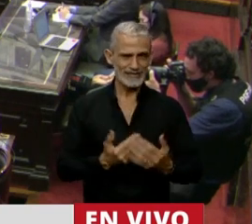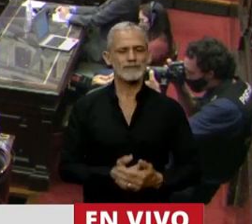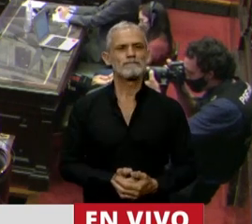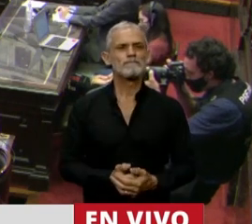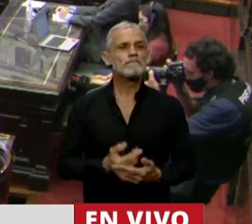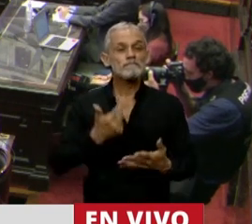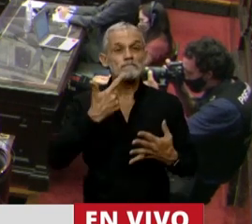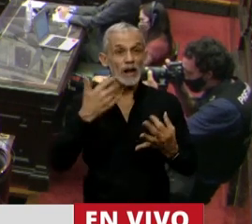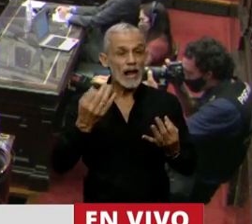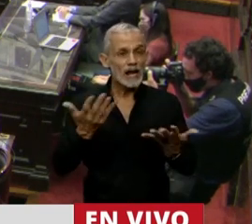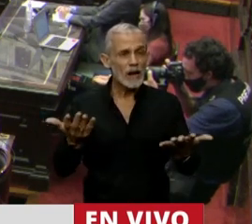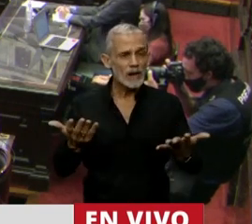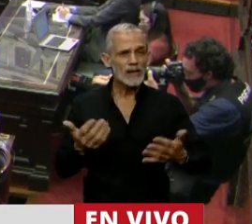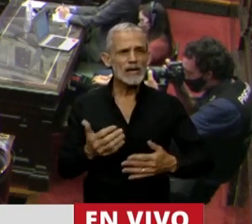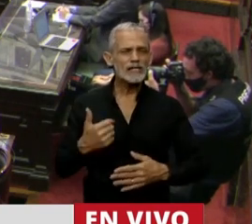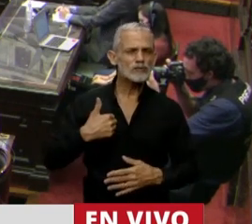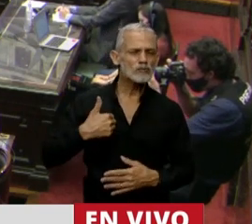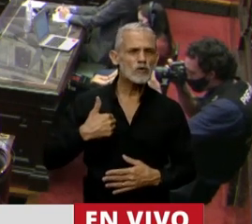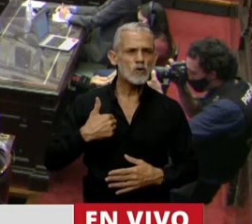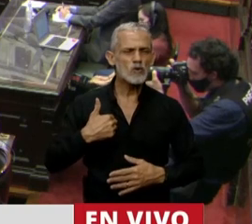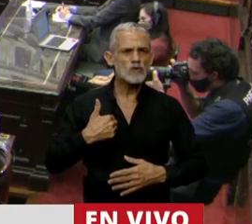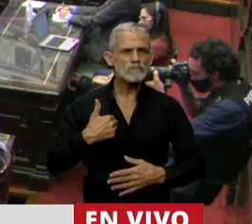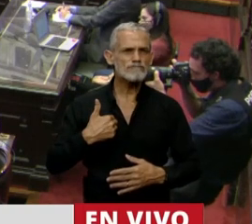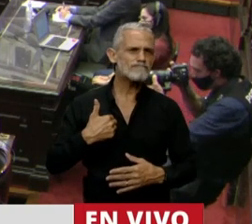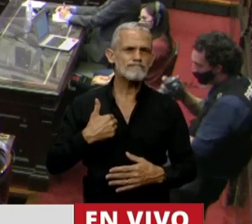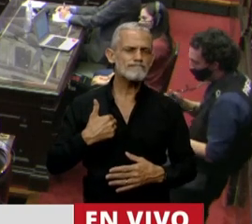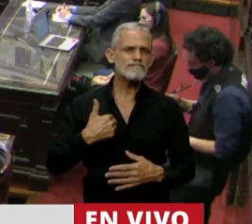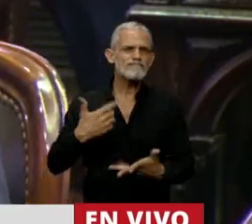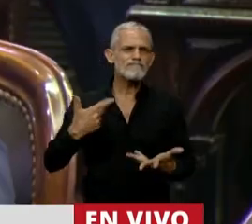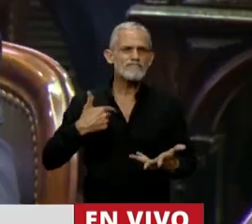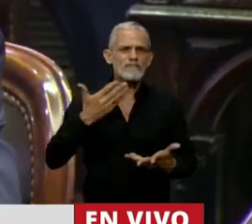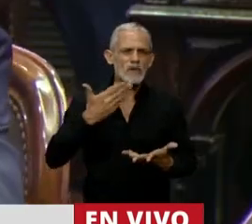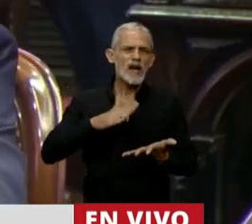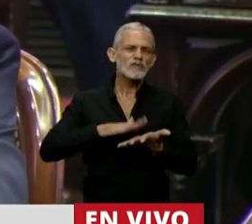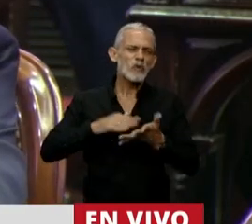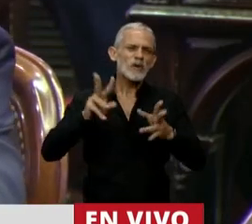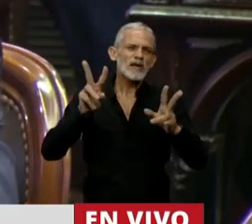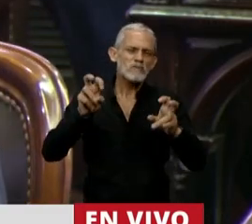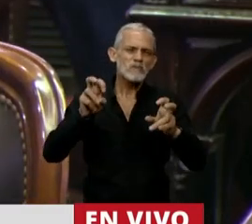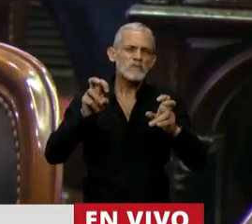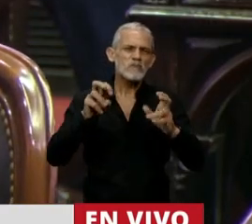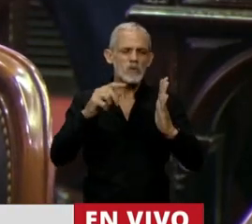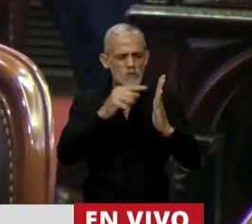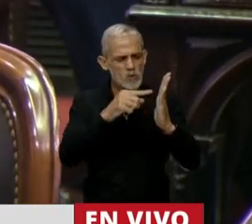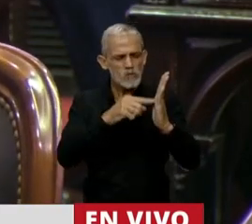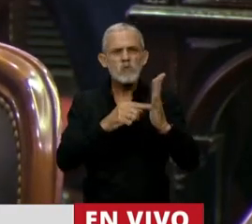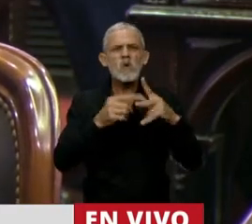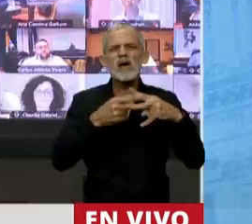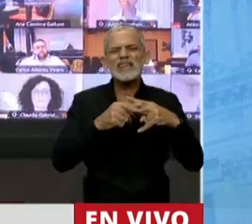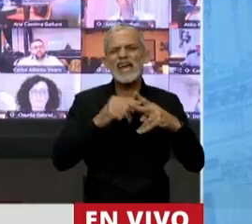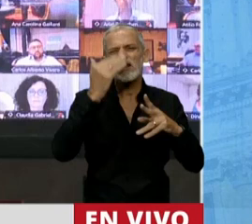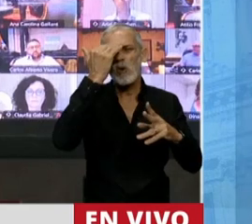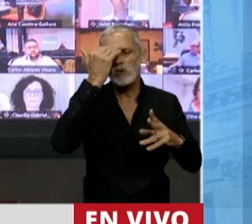La verdad que yo no me voy a referir aspectos técnicos,